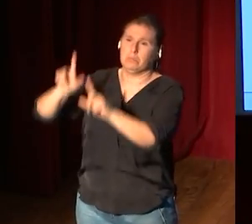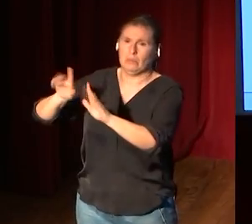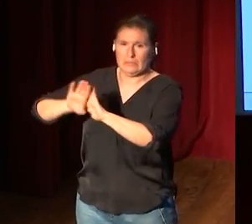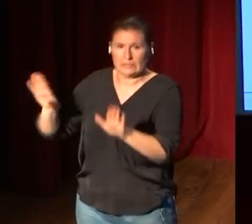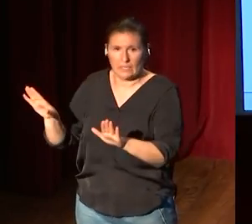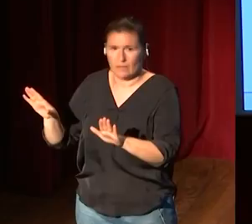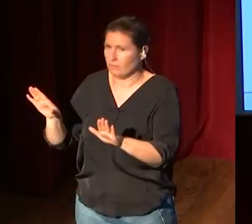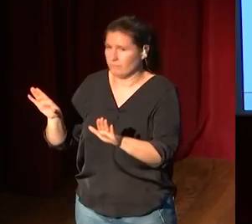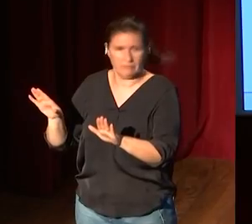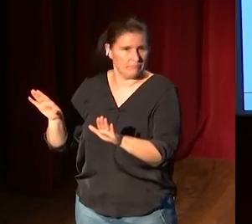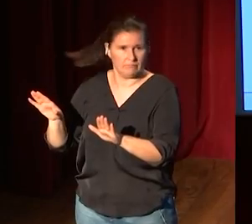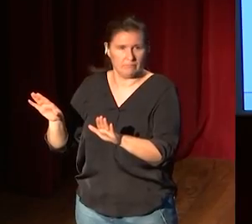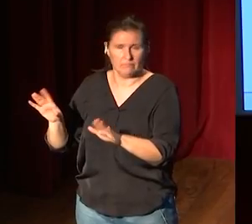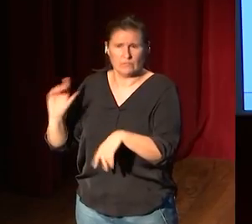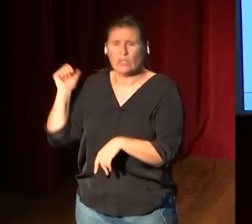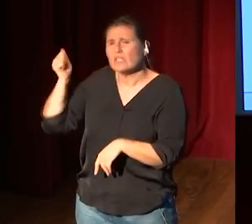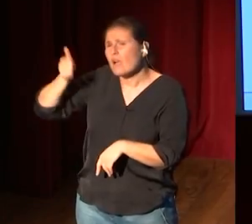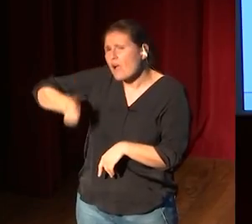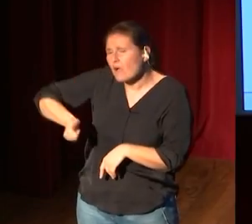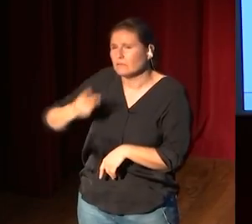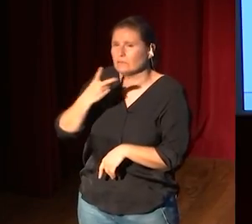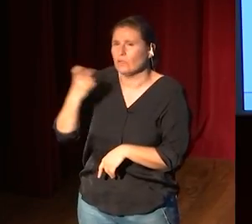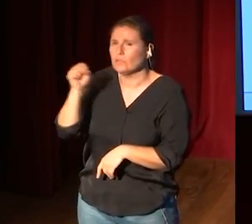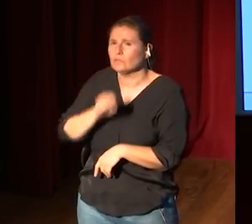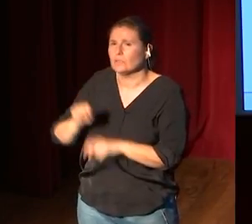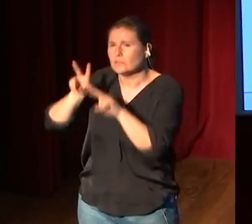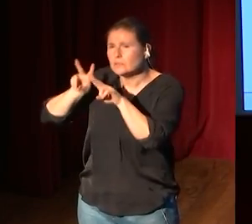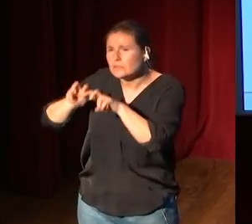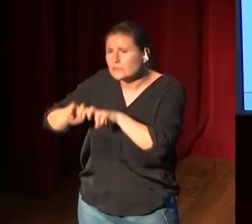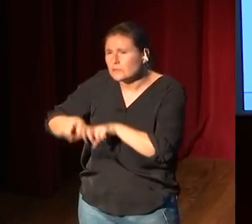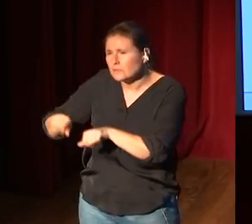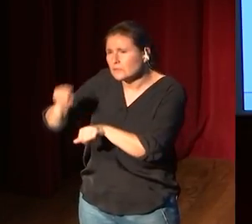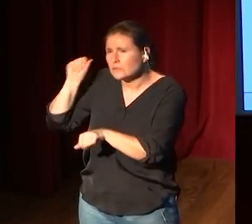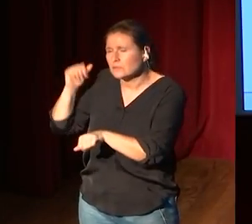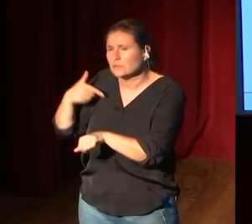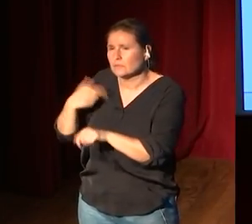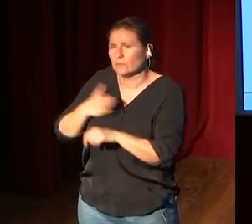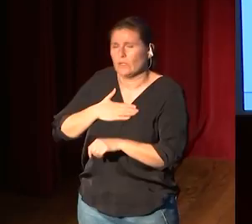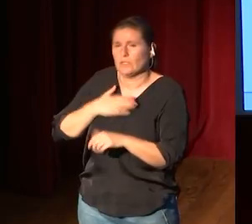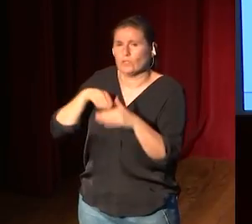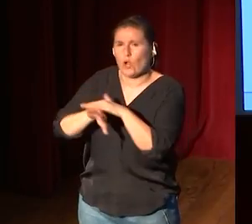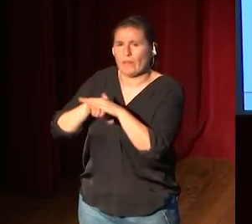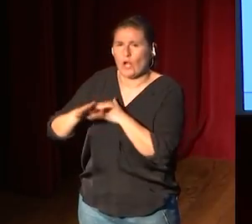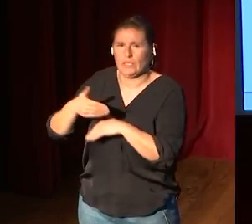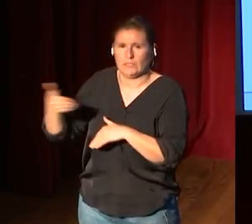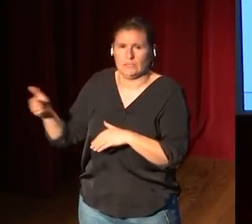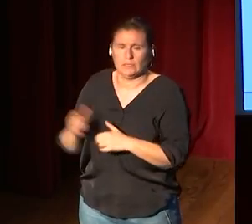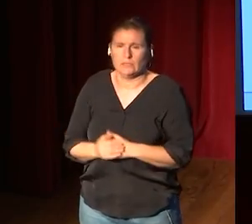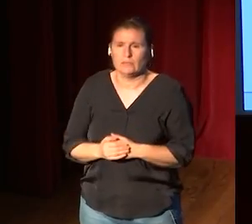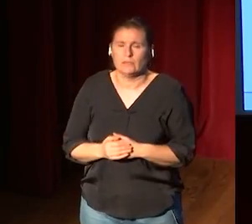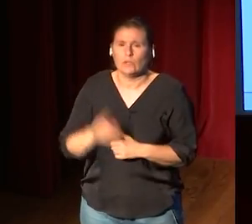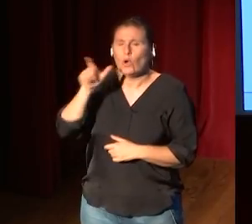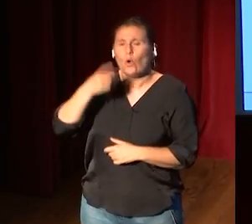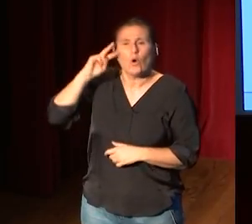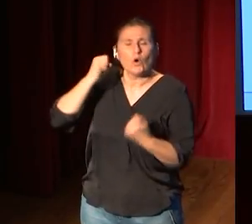no llevamos 200 años investigando sobre nuestras colecciones un historiador un conservador